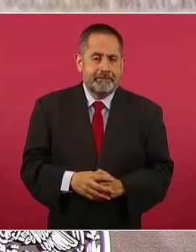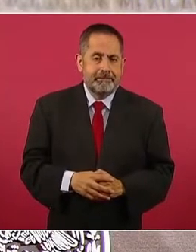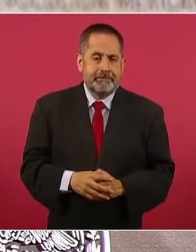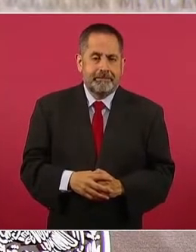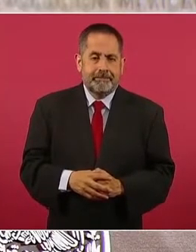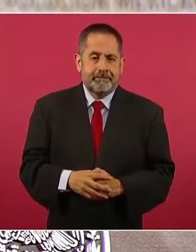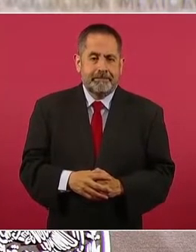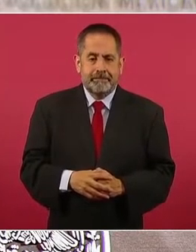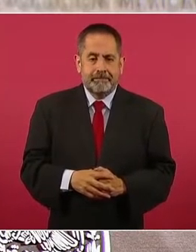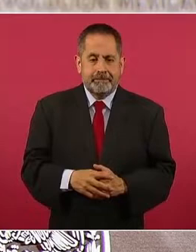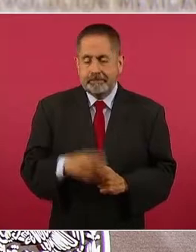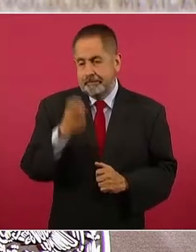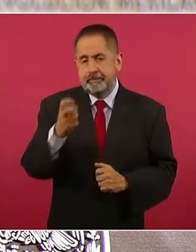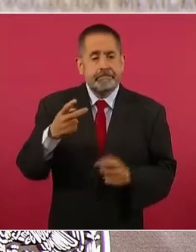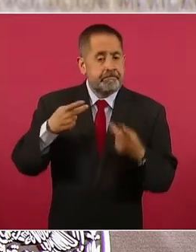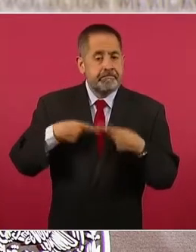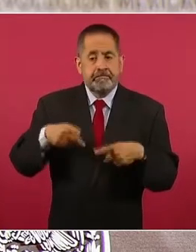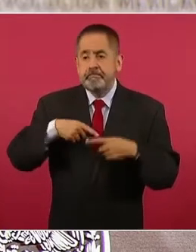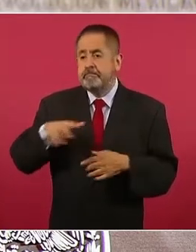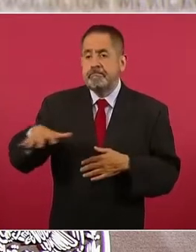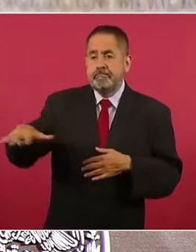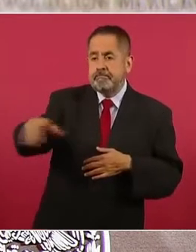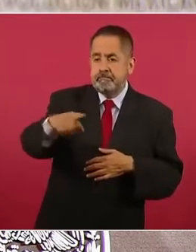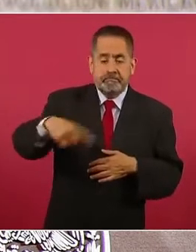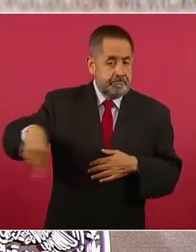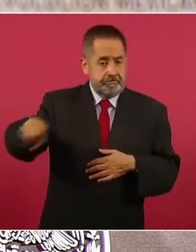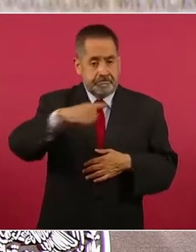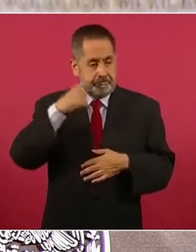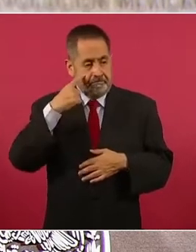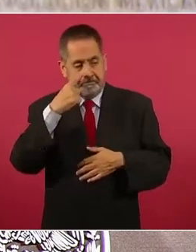Y es la gente la que decide.